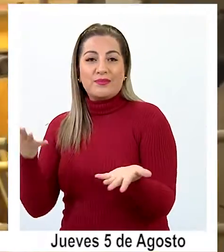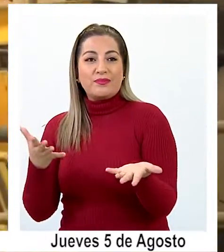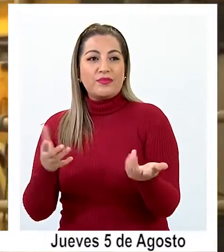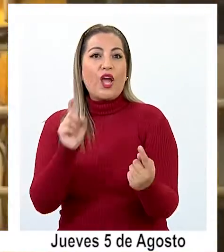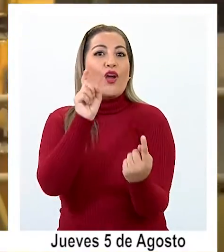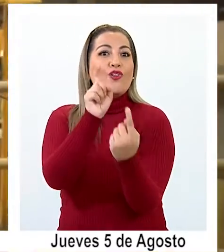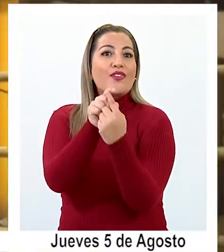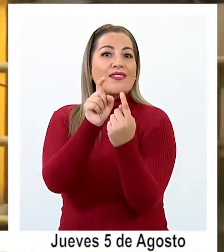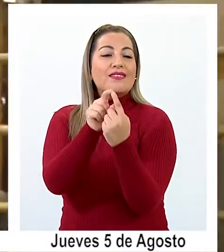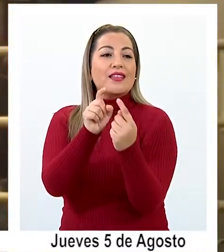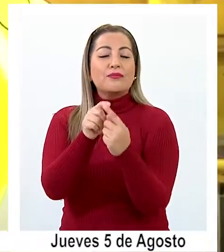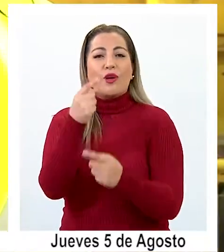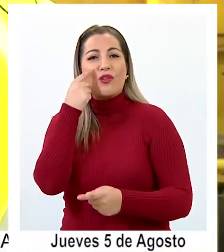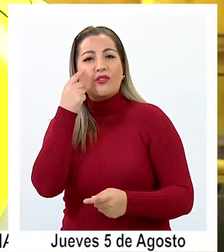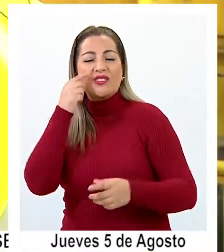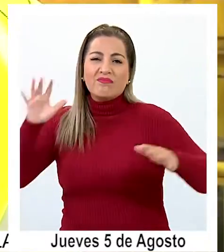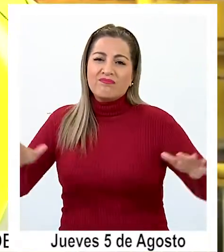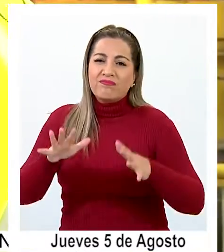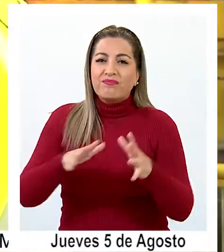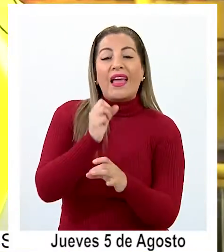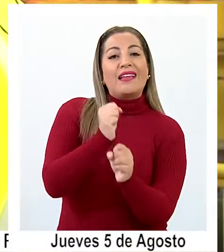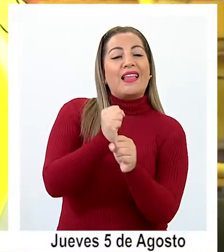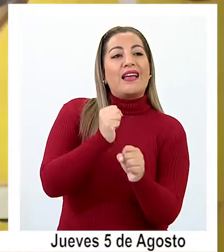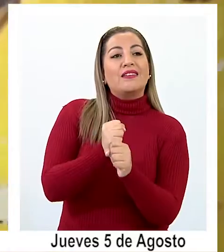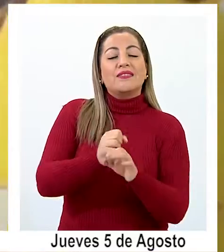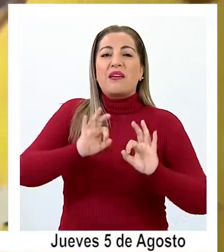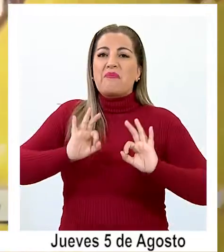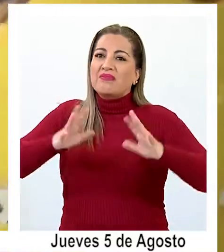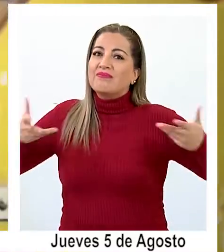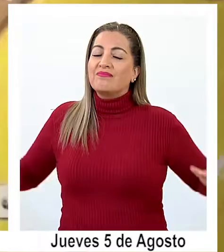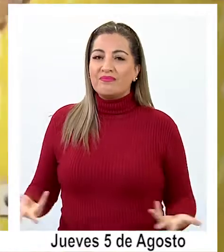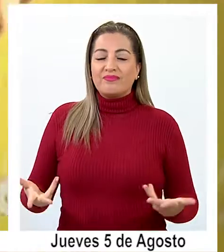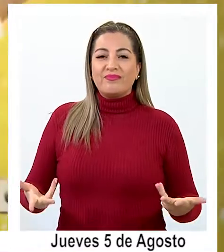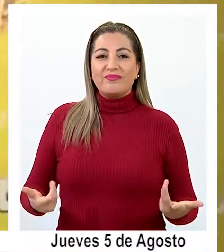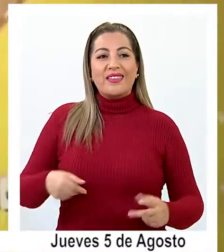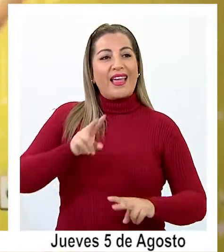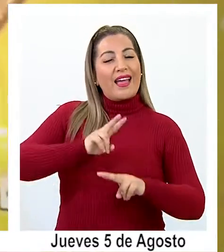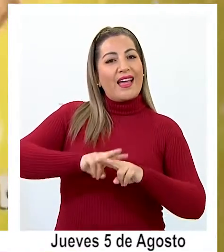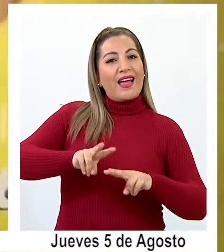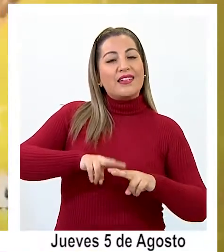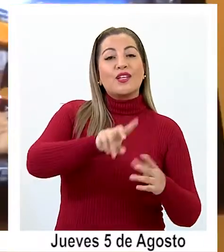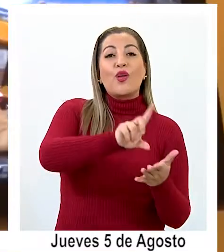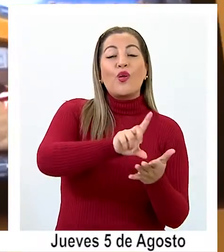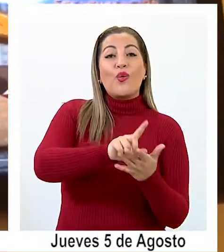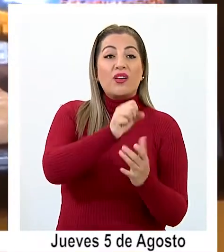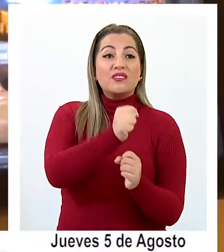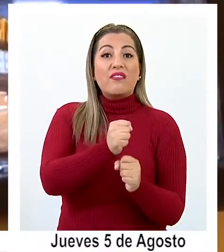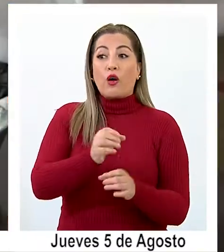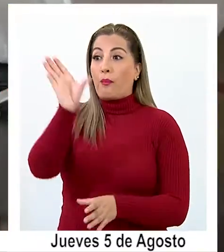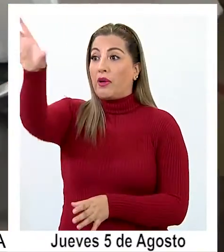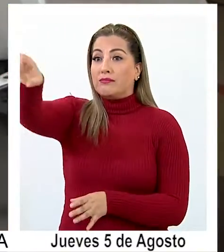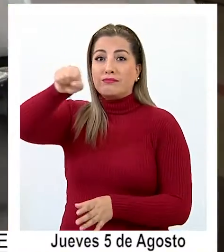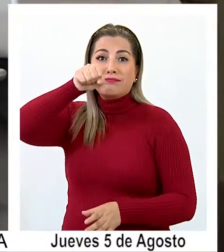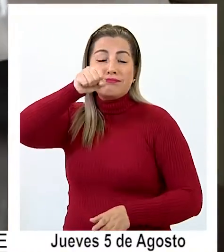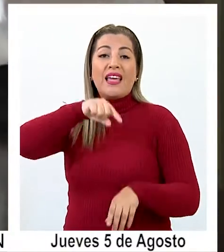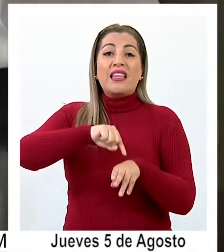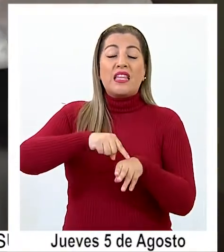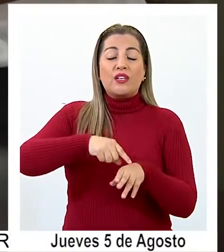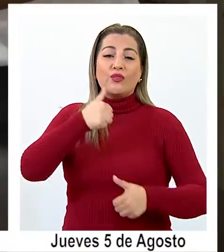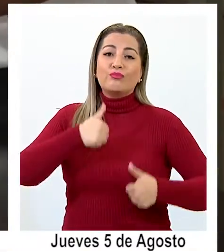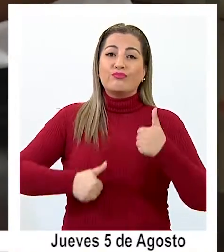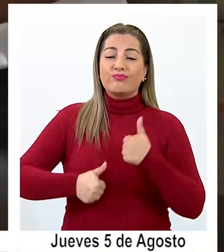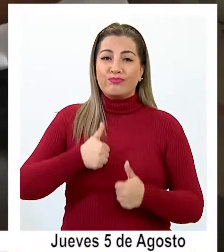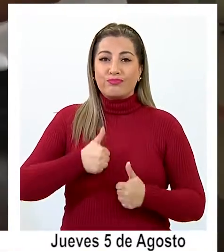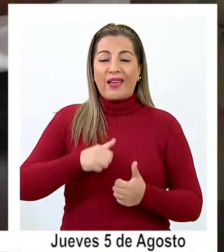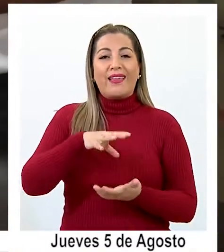conectados para impulsar el empleo, con especial énfasis en llenar estos puestos con profesionales técnicos y